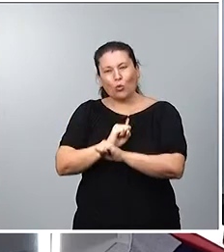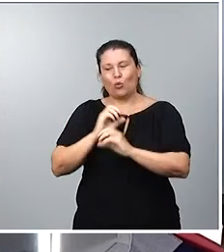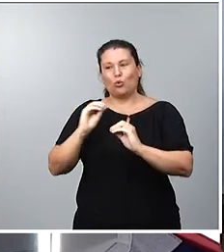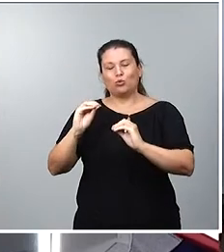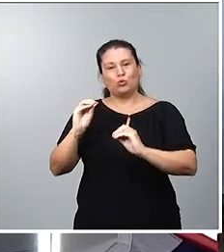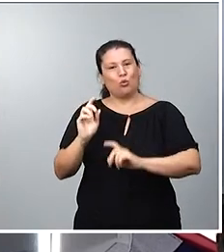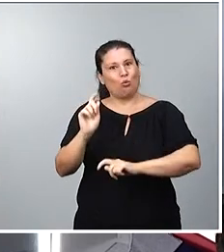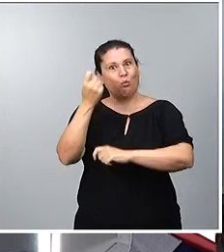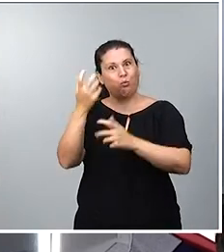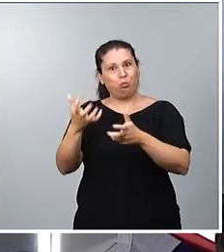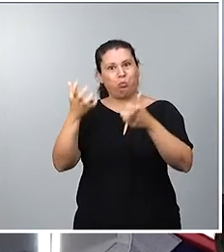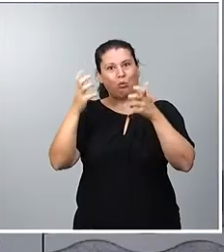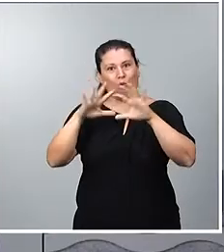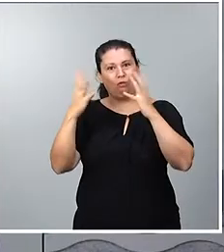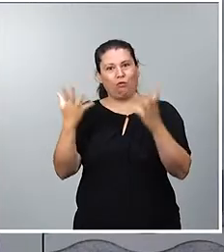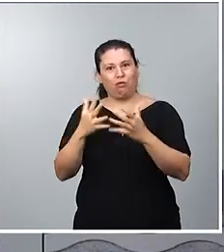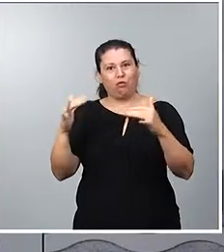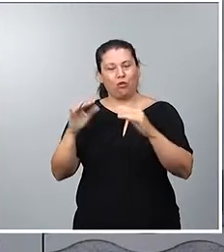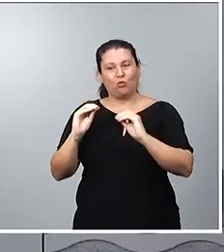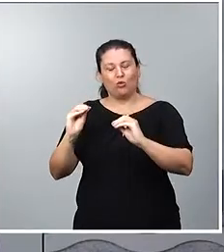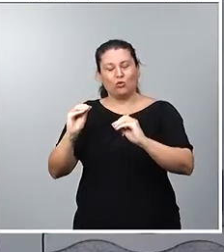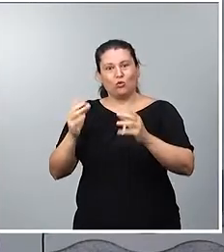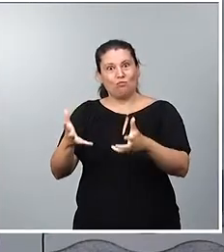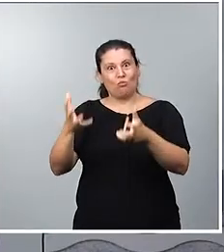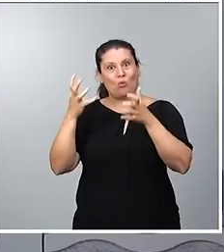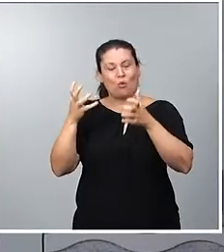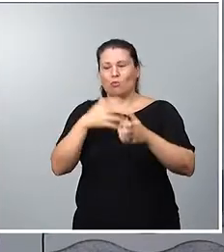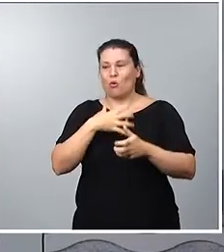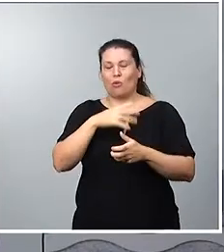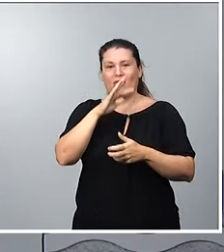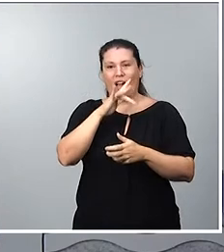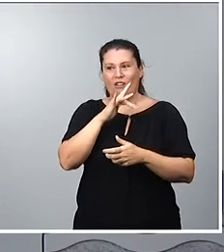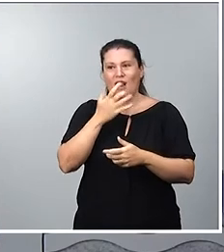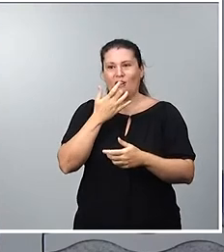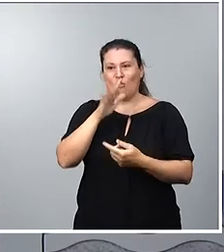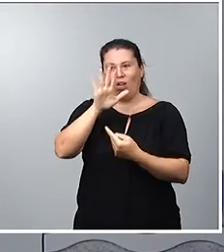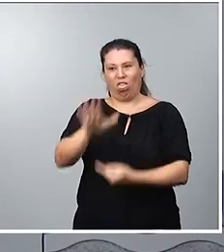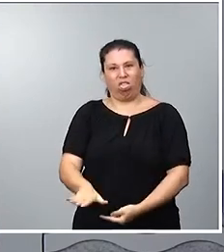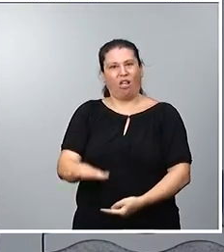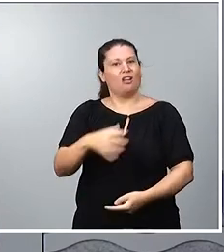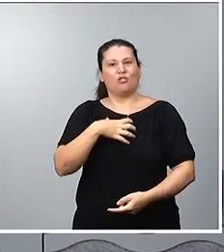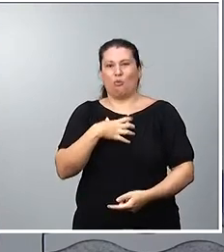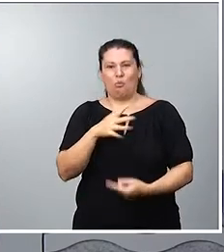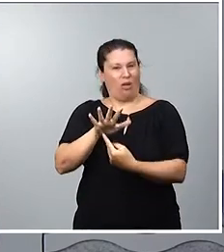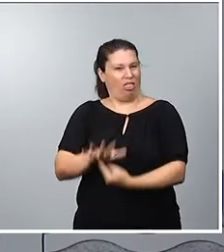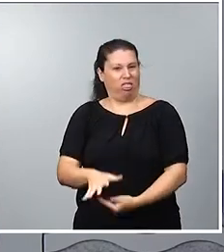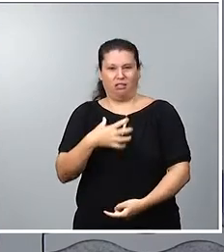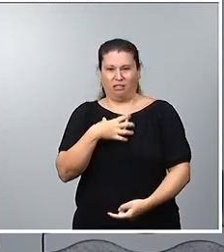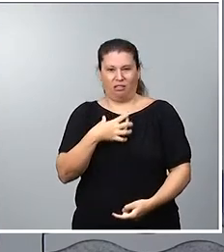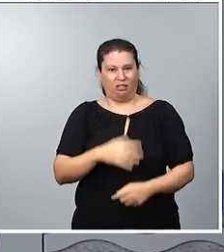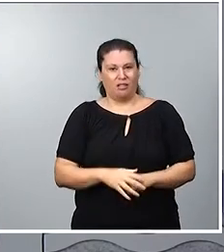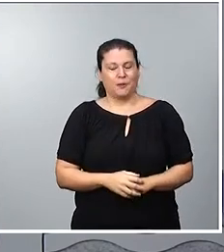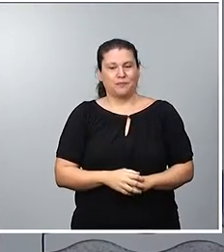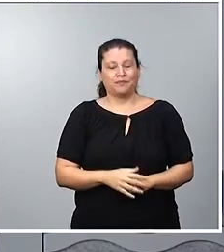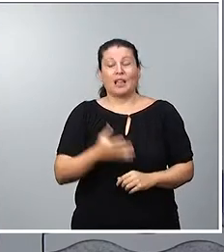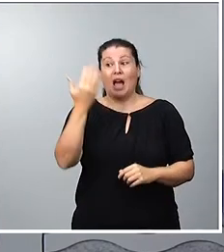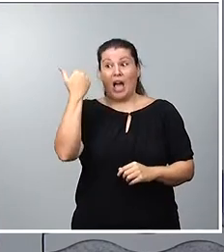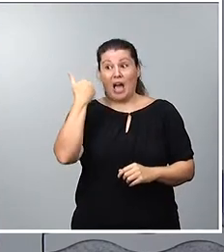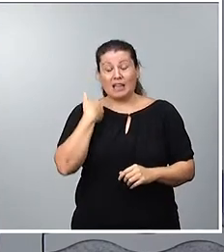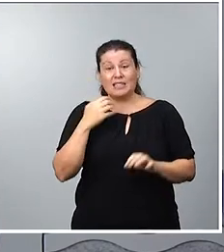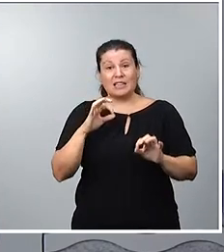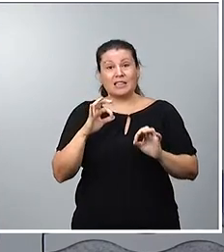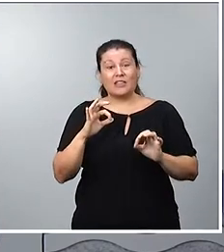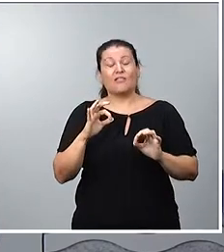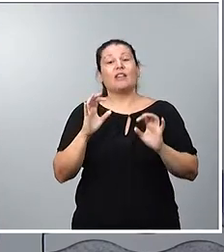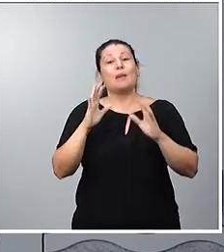femenino en el campeonato mundial celebrado en Sydney. Como saben, Tribunal Administrativo del Deporte comenzó a ir a estudiar